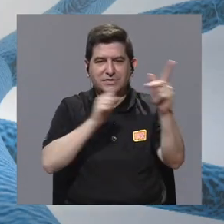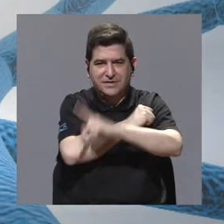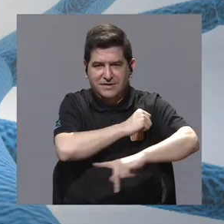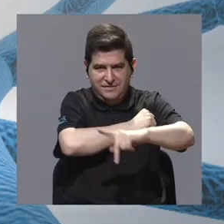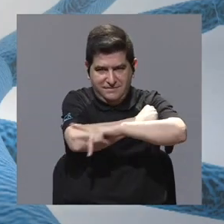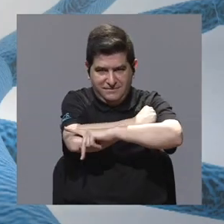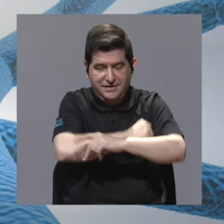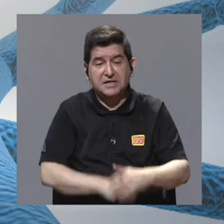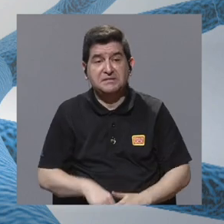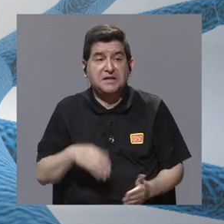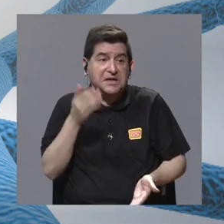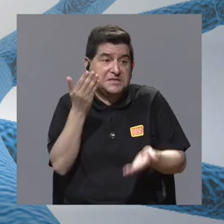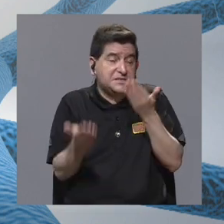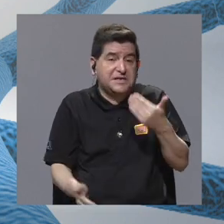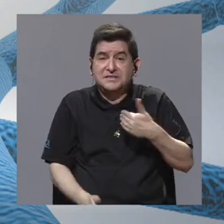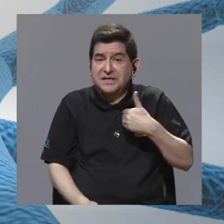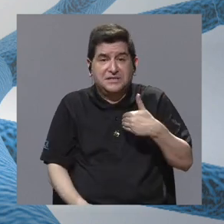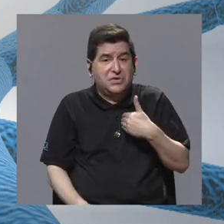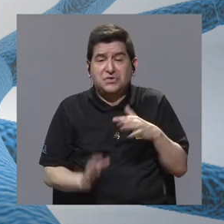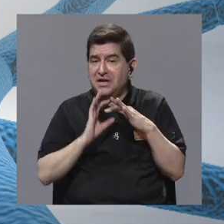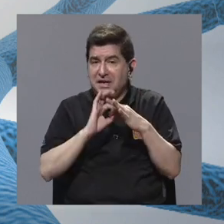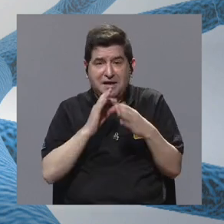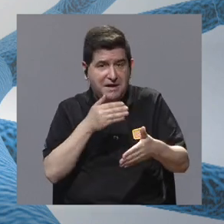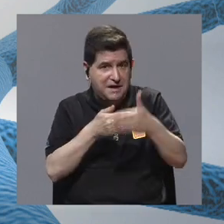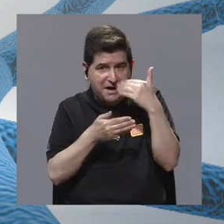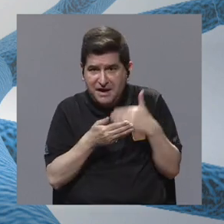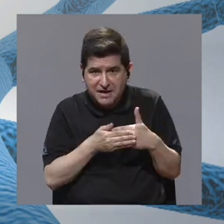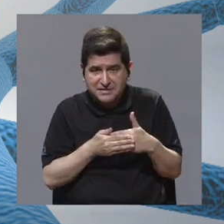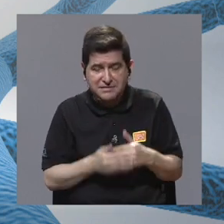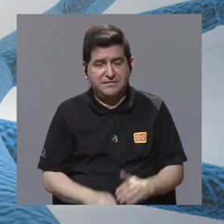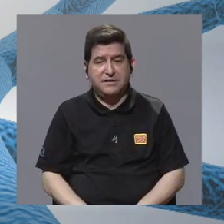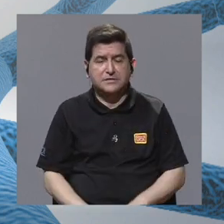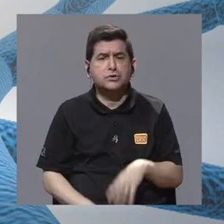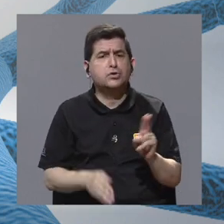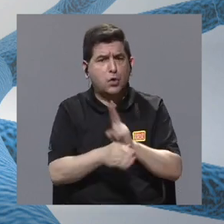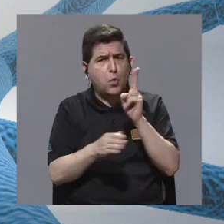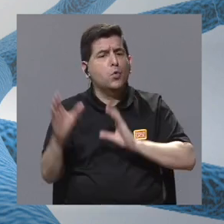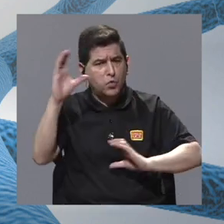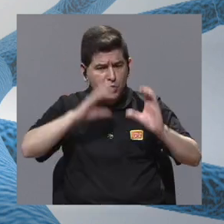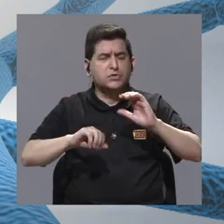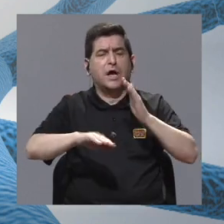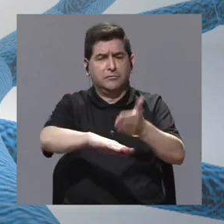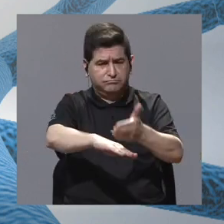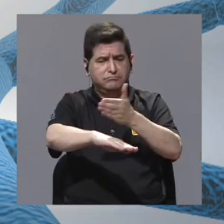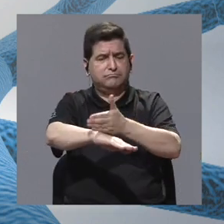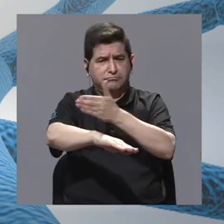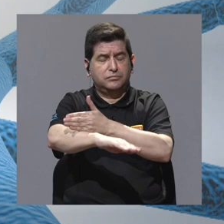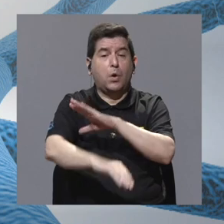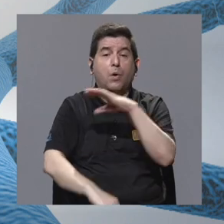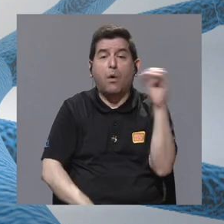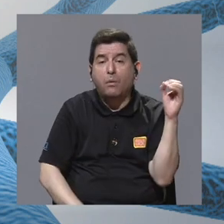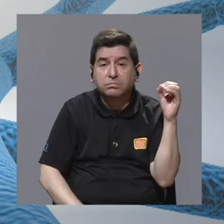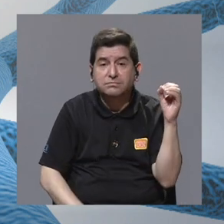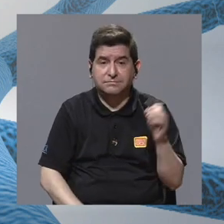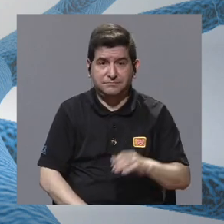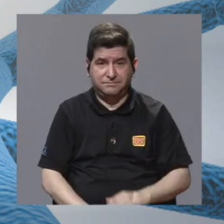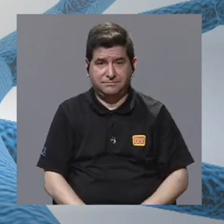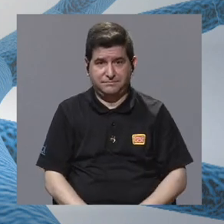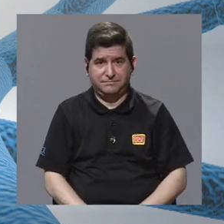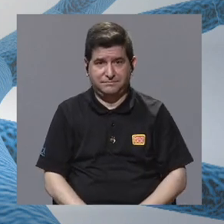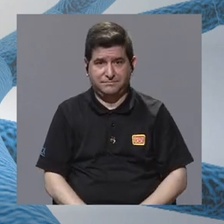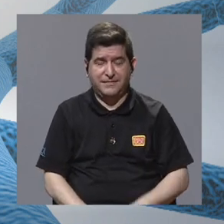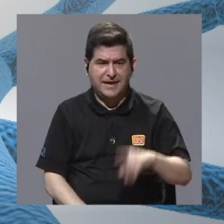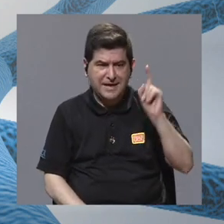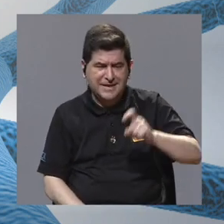que probablemente no tenían alguna relación bilateral previo y usan la ciencia para avanzar o bien que